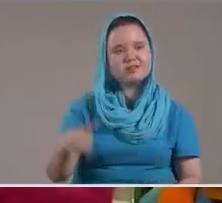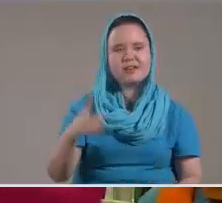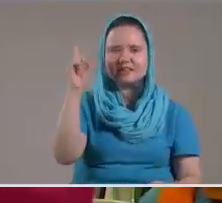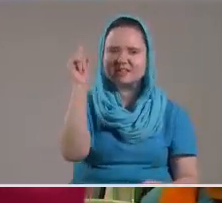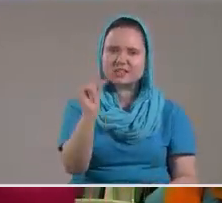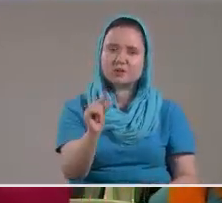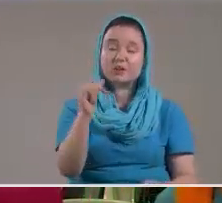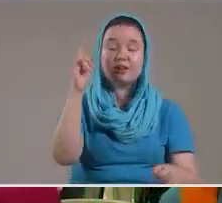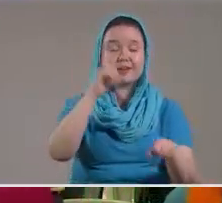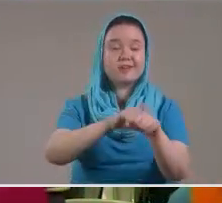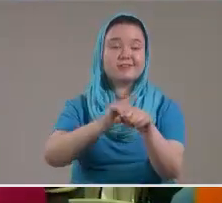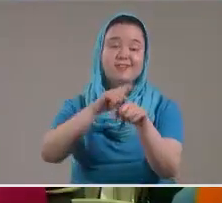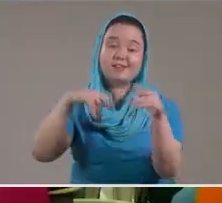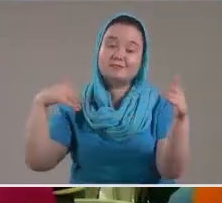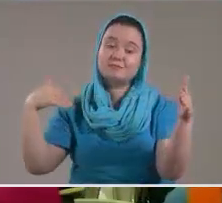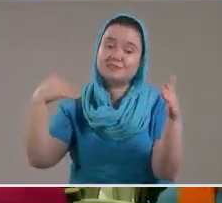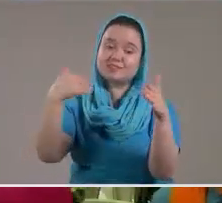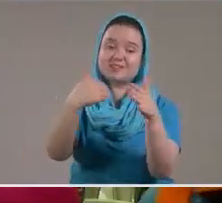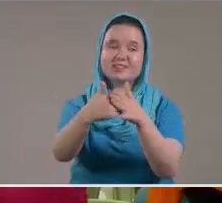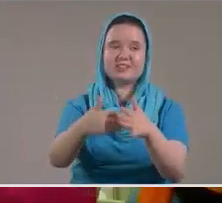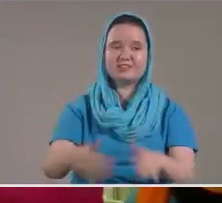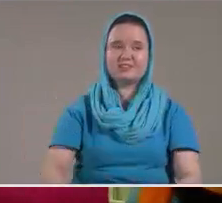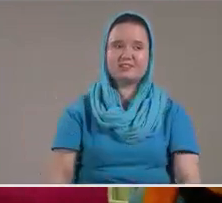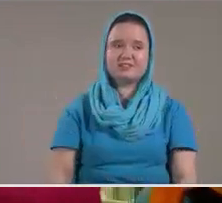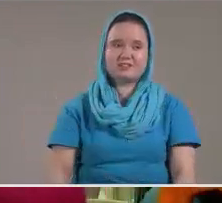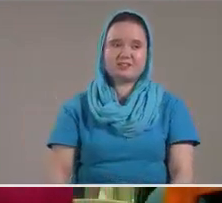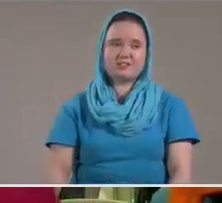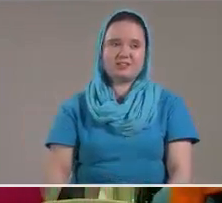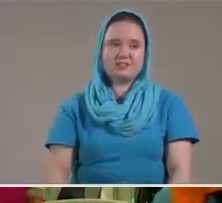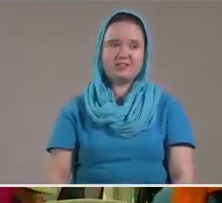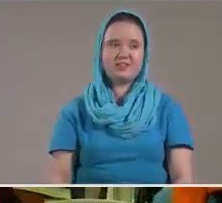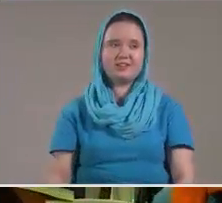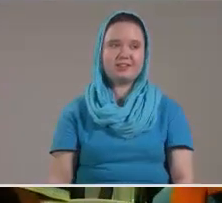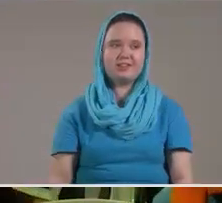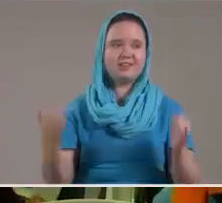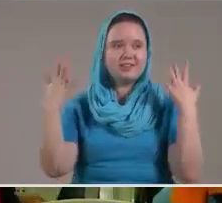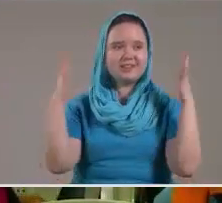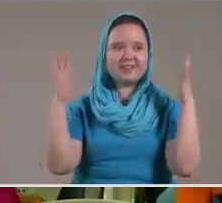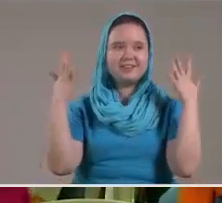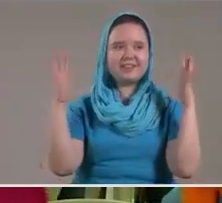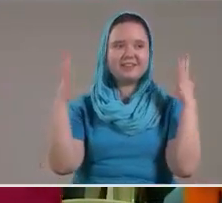tiempo Se acerca Yo voy a Gloria a Dios Aquí viene alguien más